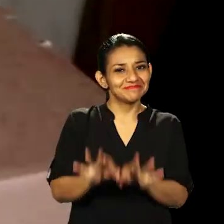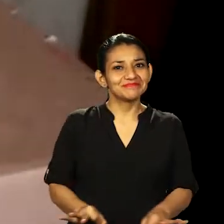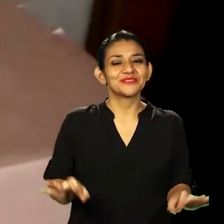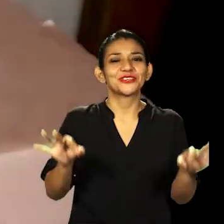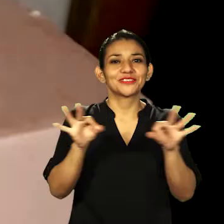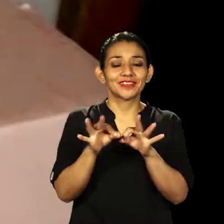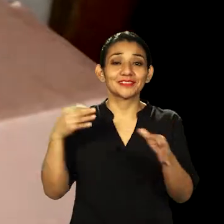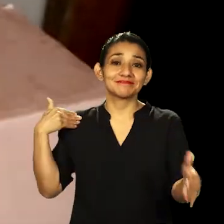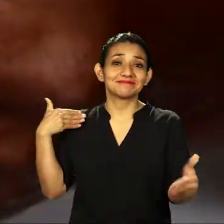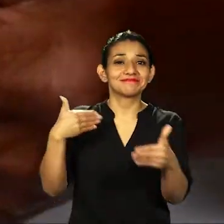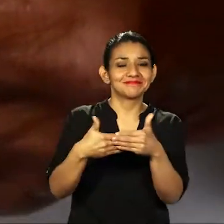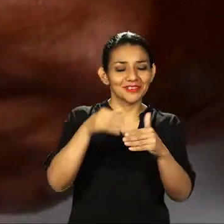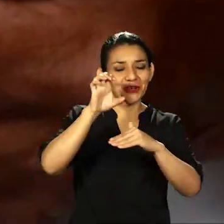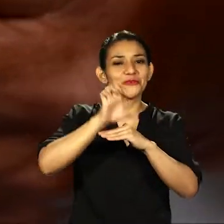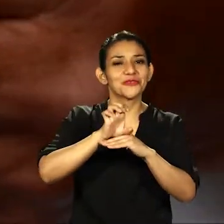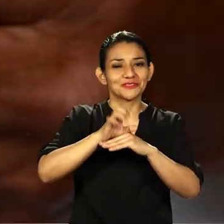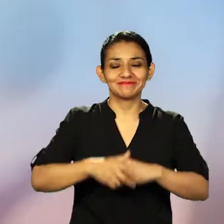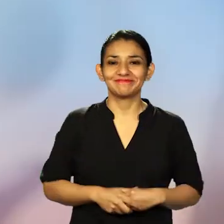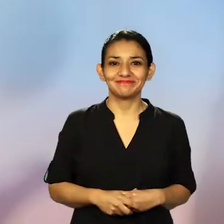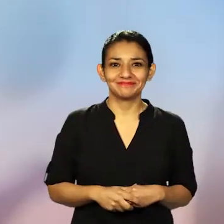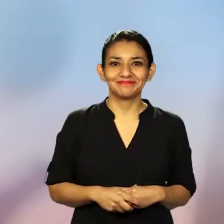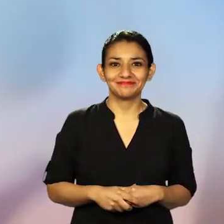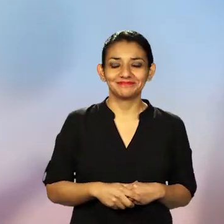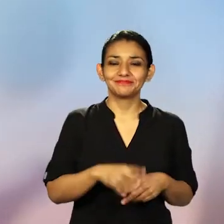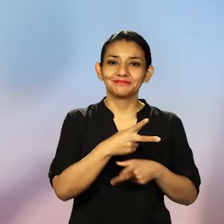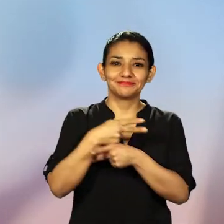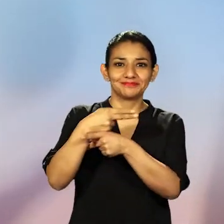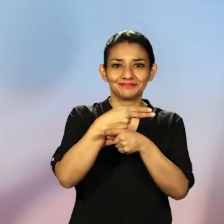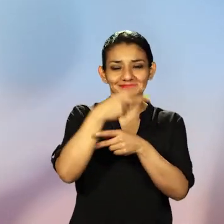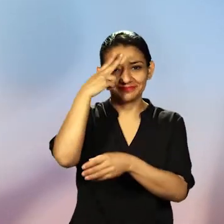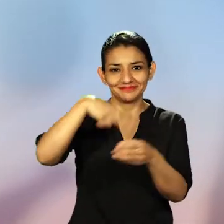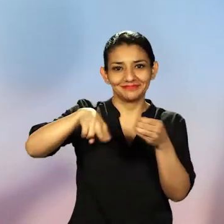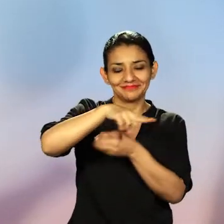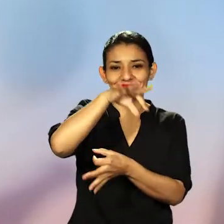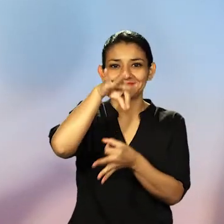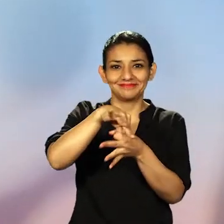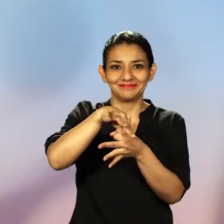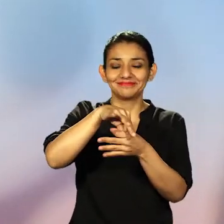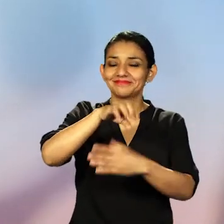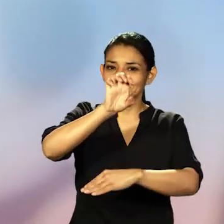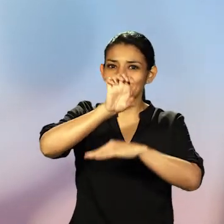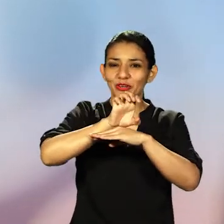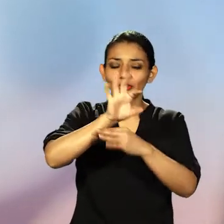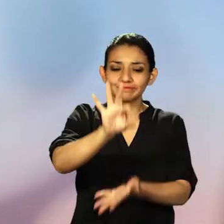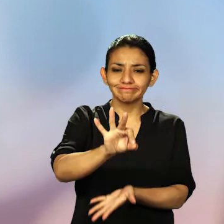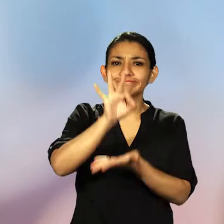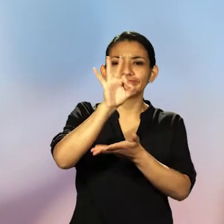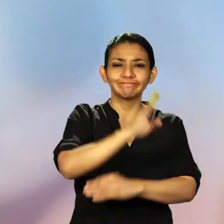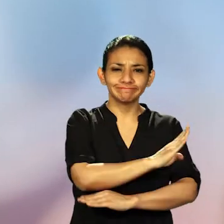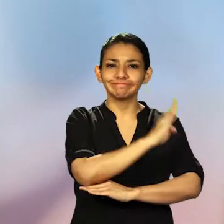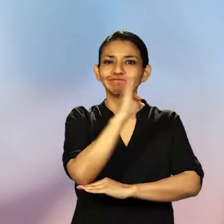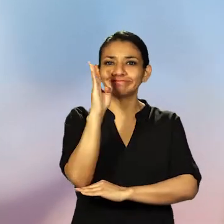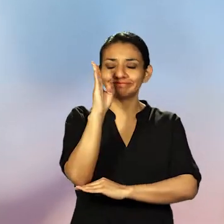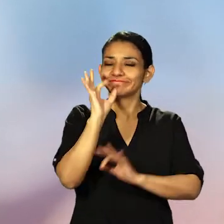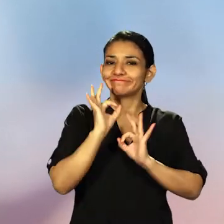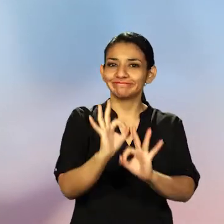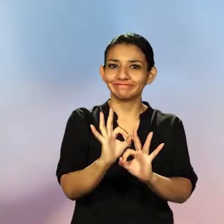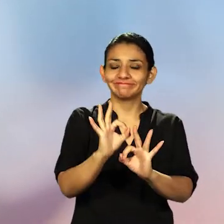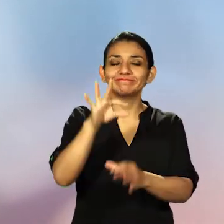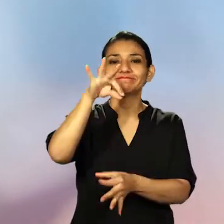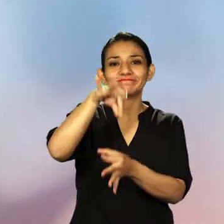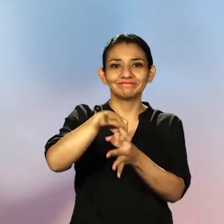de la historia del país. Consejo Nacional Electoral. Ecuador. Elige con transparencia.